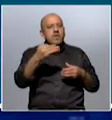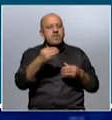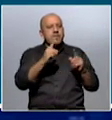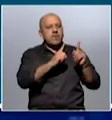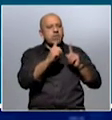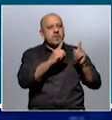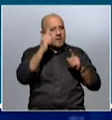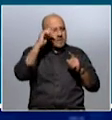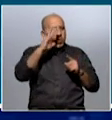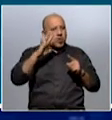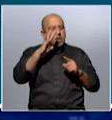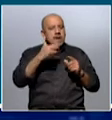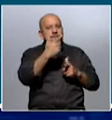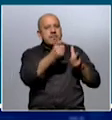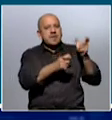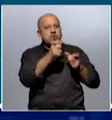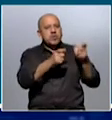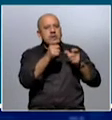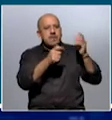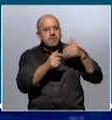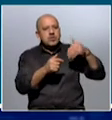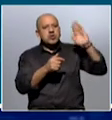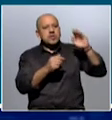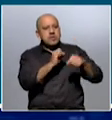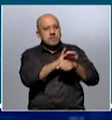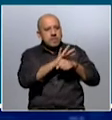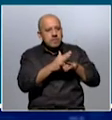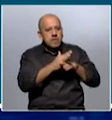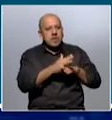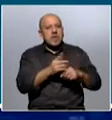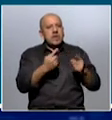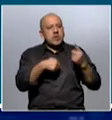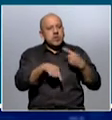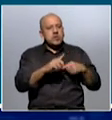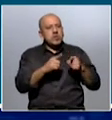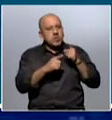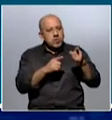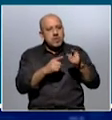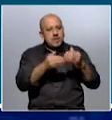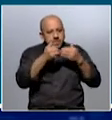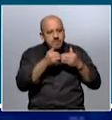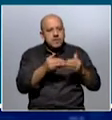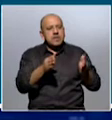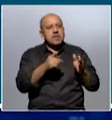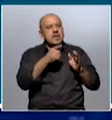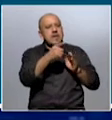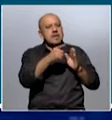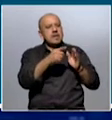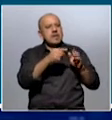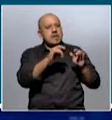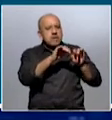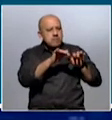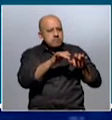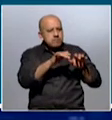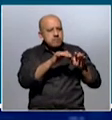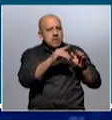Psicología titulado Personas Mayores en la Pandemia. Y, de alguna manera, usted empieza en ese artículo discutiendo ese